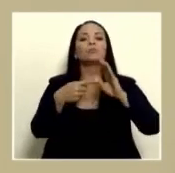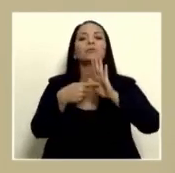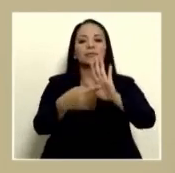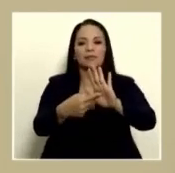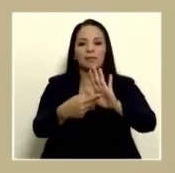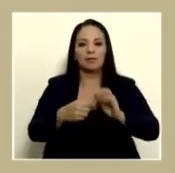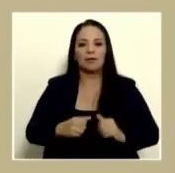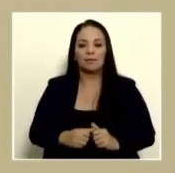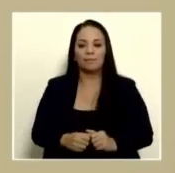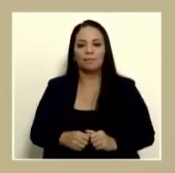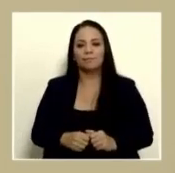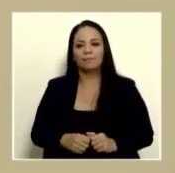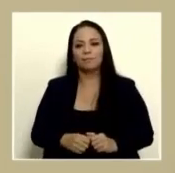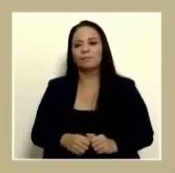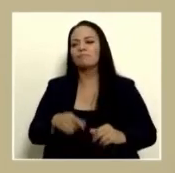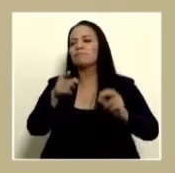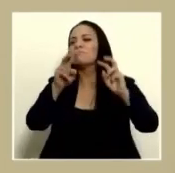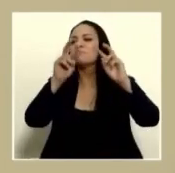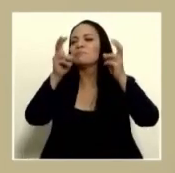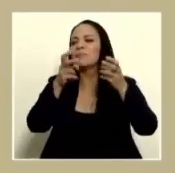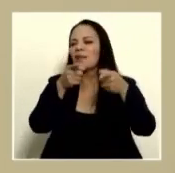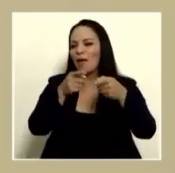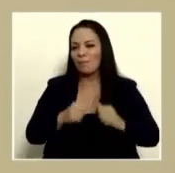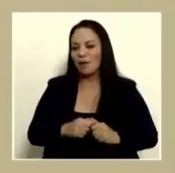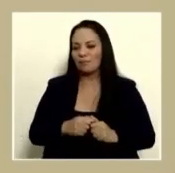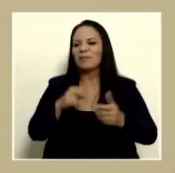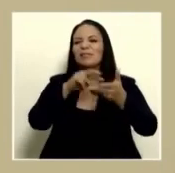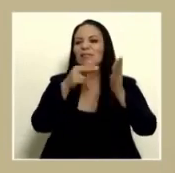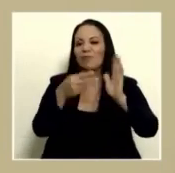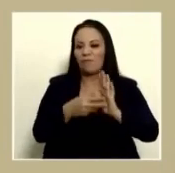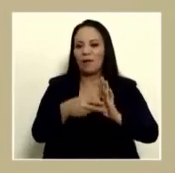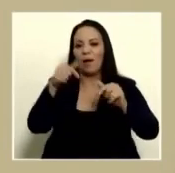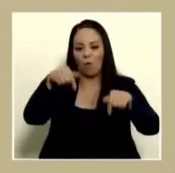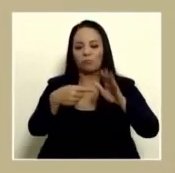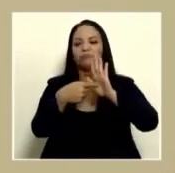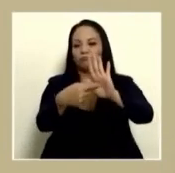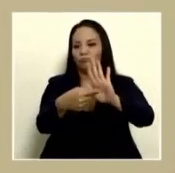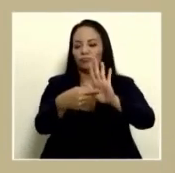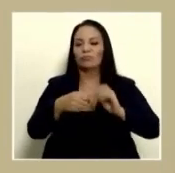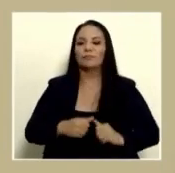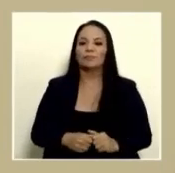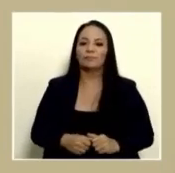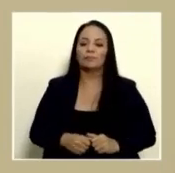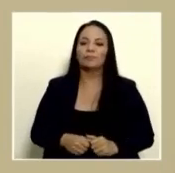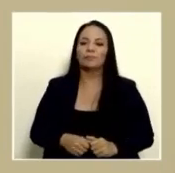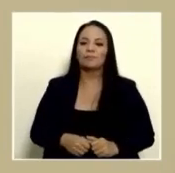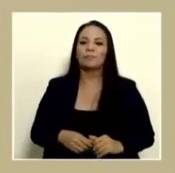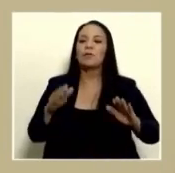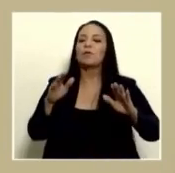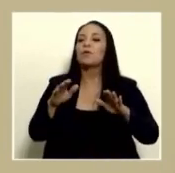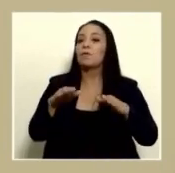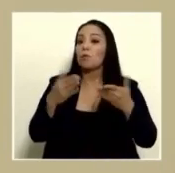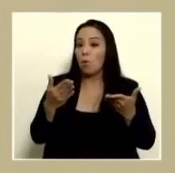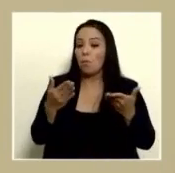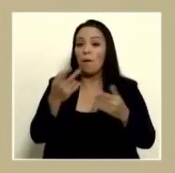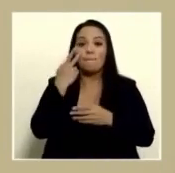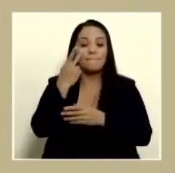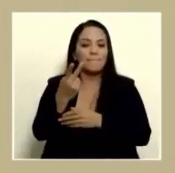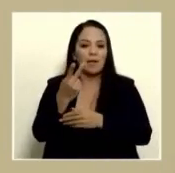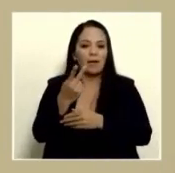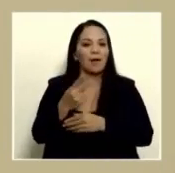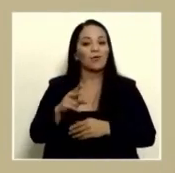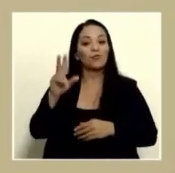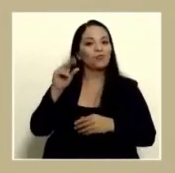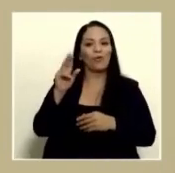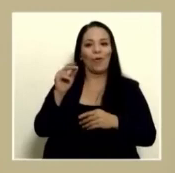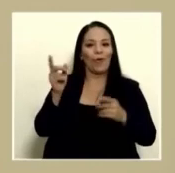enseñar, de qué se trata este tema en realidad y cómo no es lo que